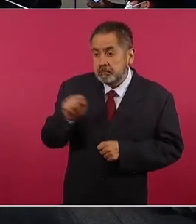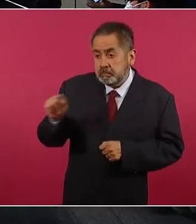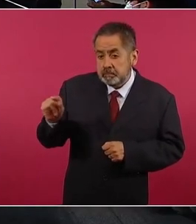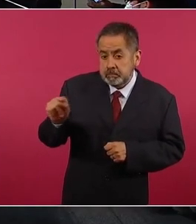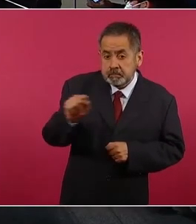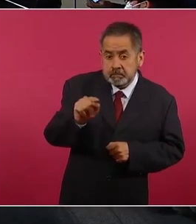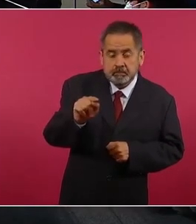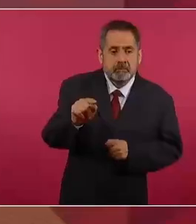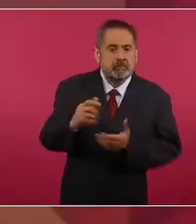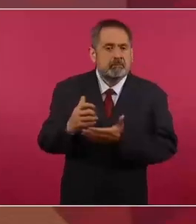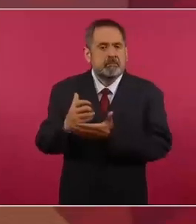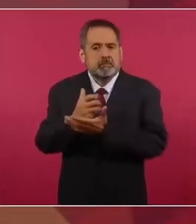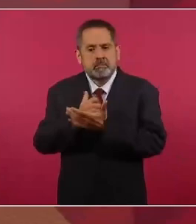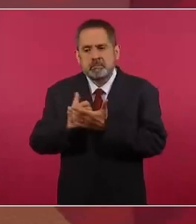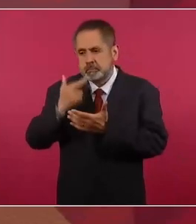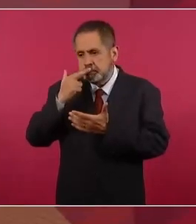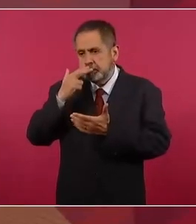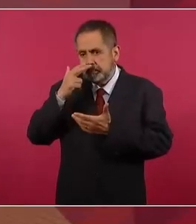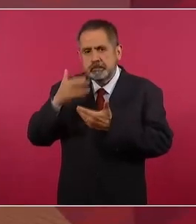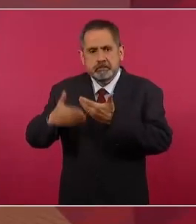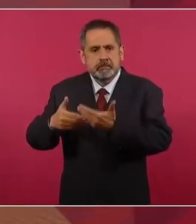esté mejorando